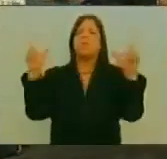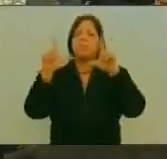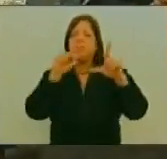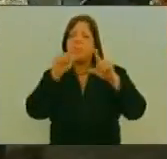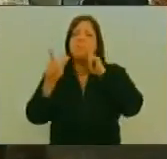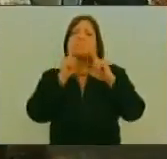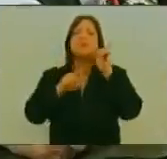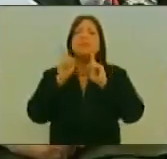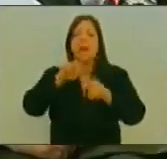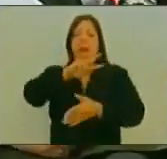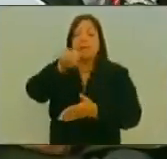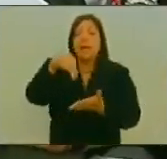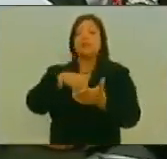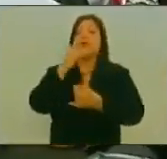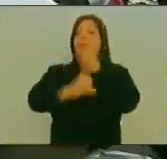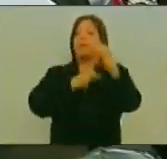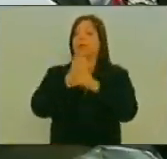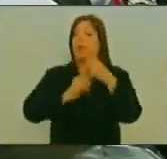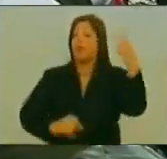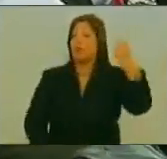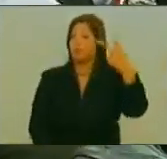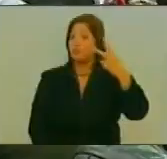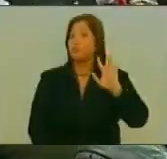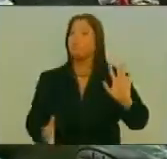Nacional E internacional